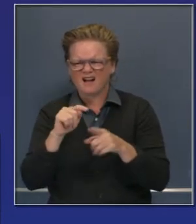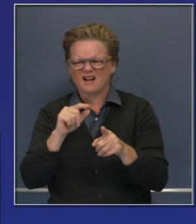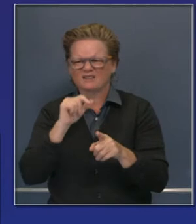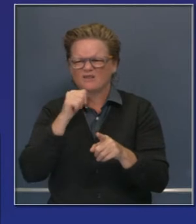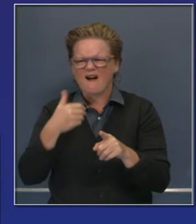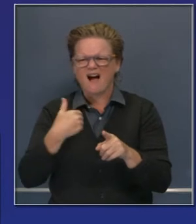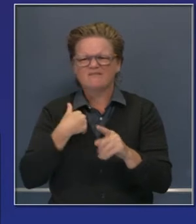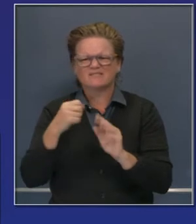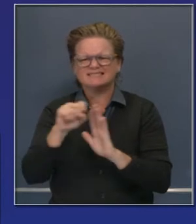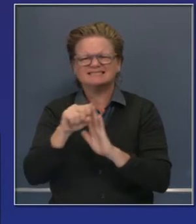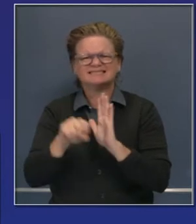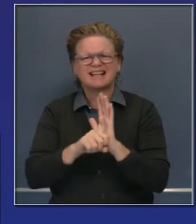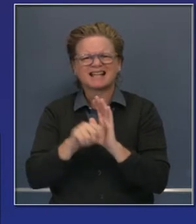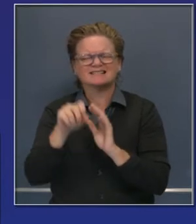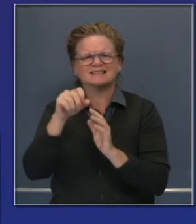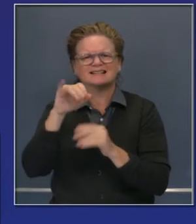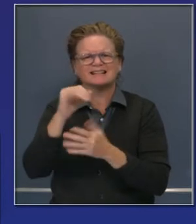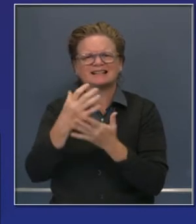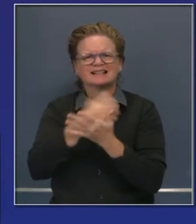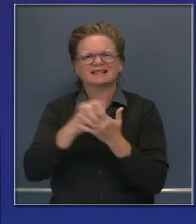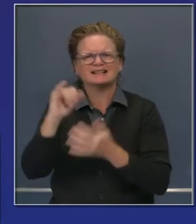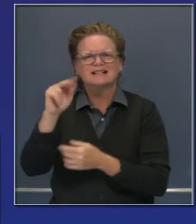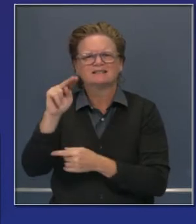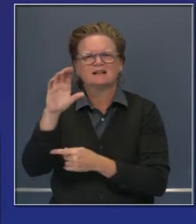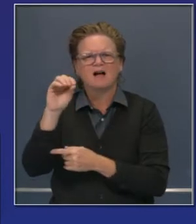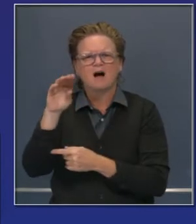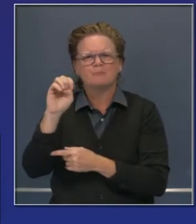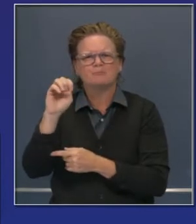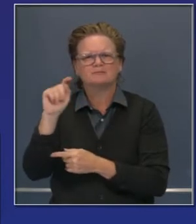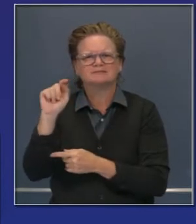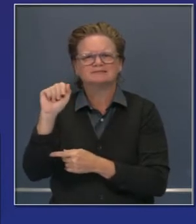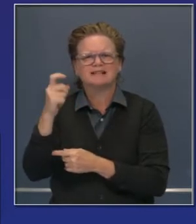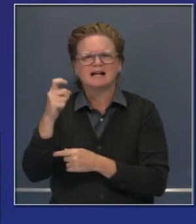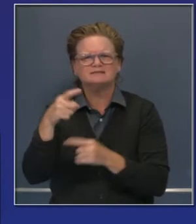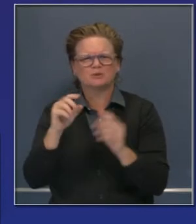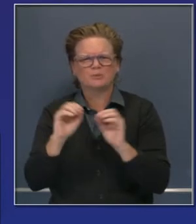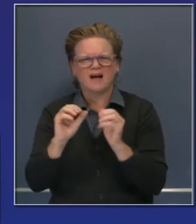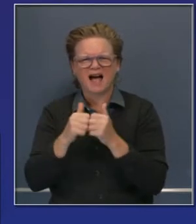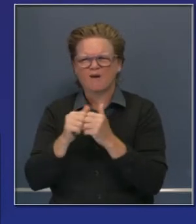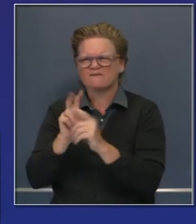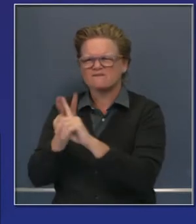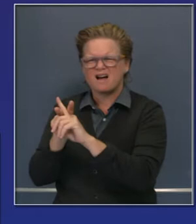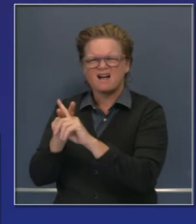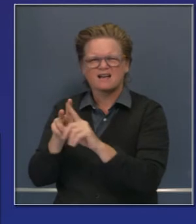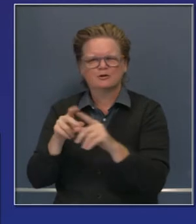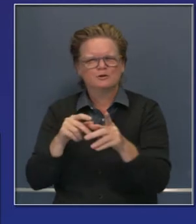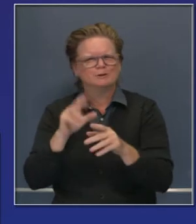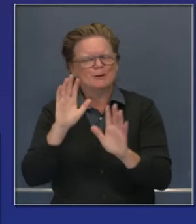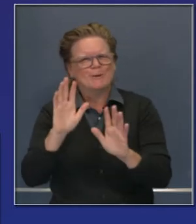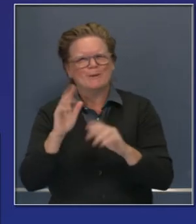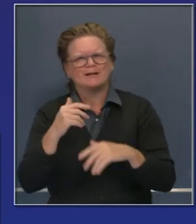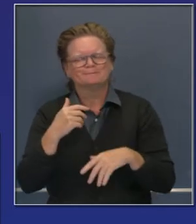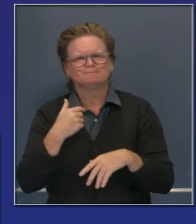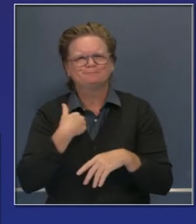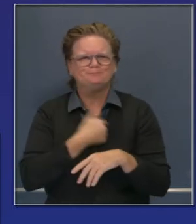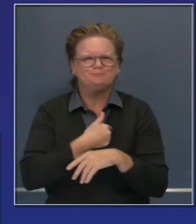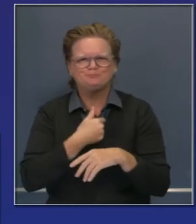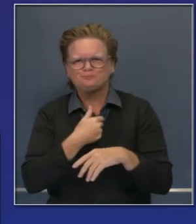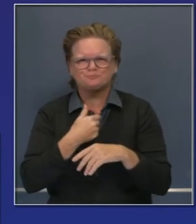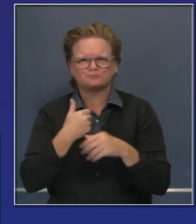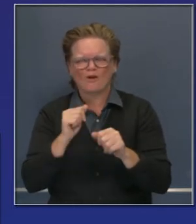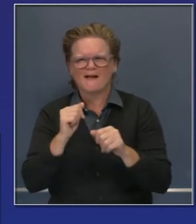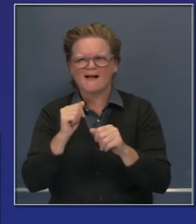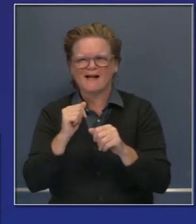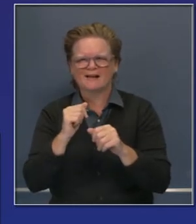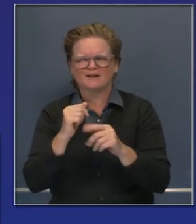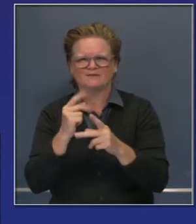lado de la verificación, cuando uno considera que no estamos humines a esos fraudes, a esos esfuerzos de fraude, y estamos logrando